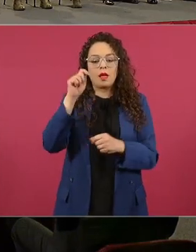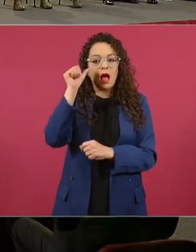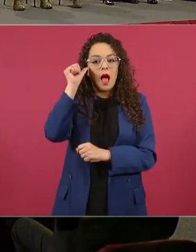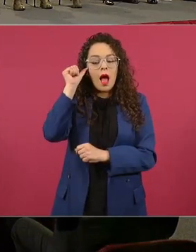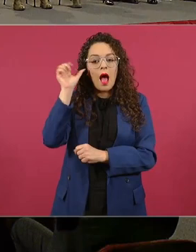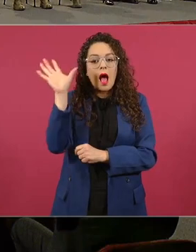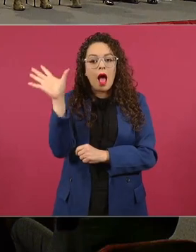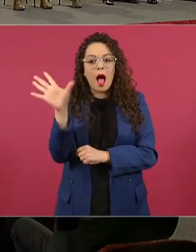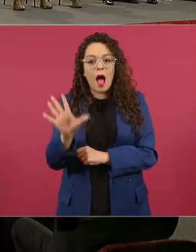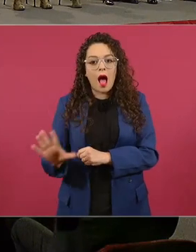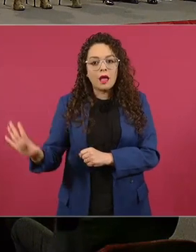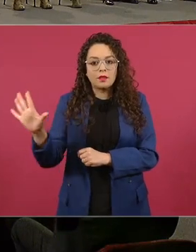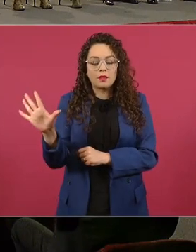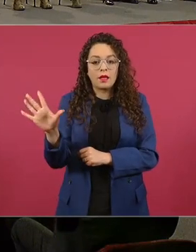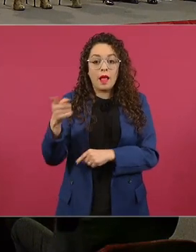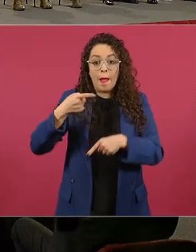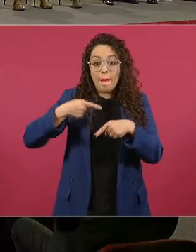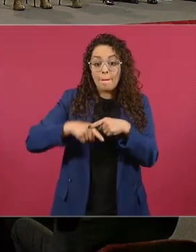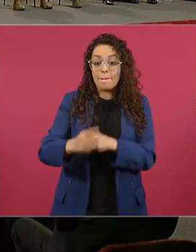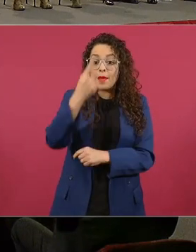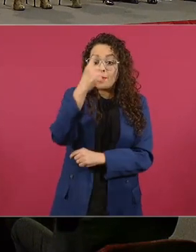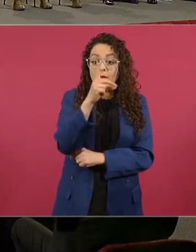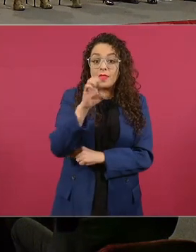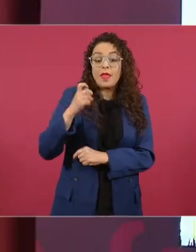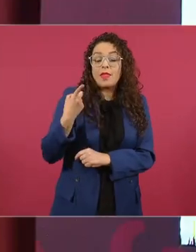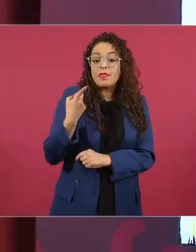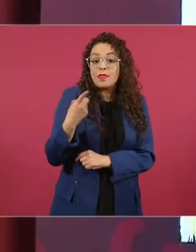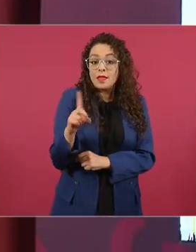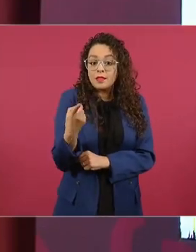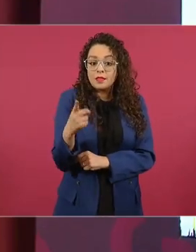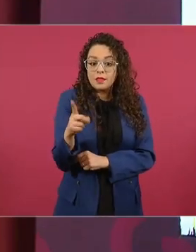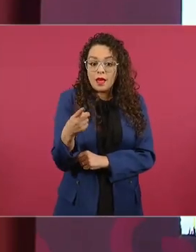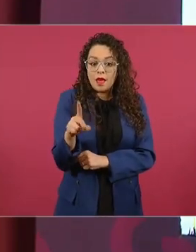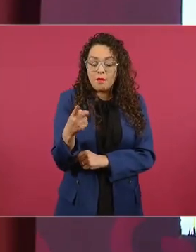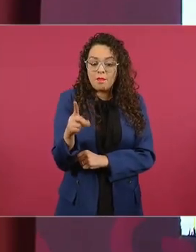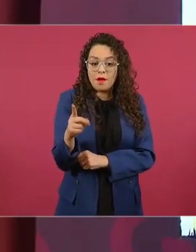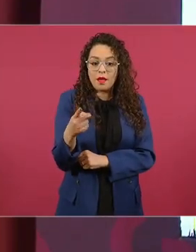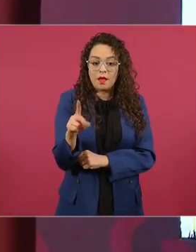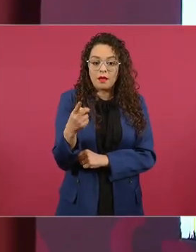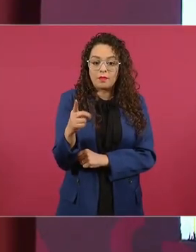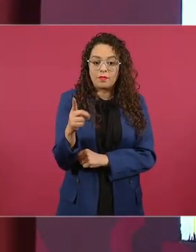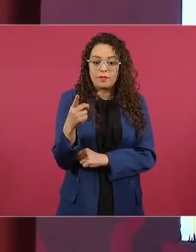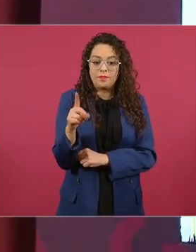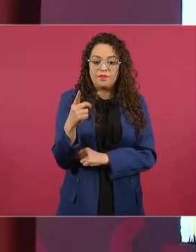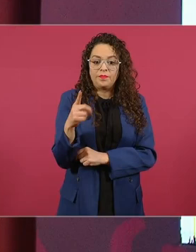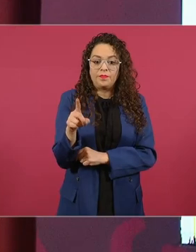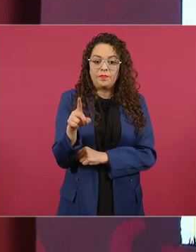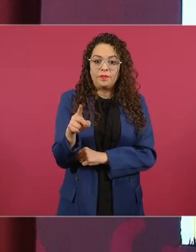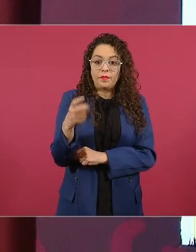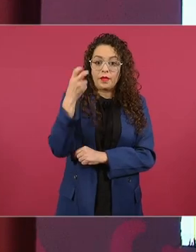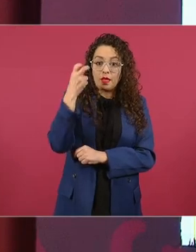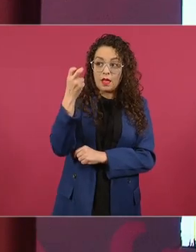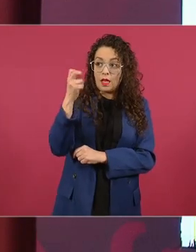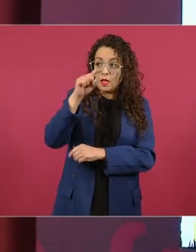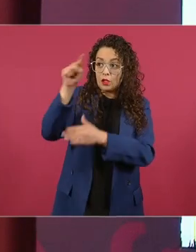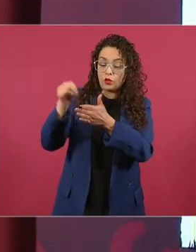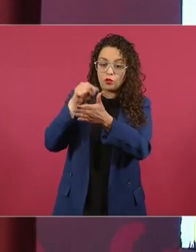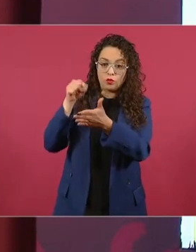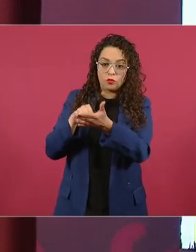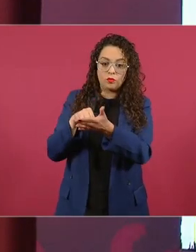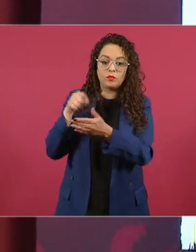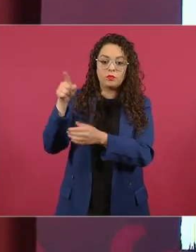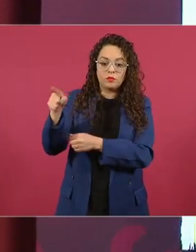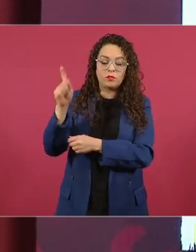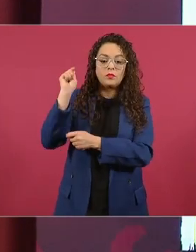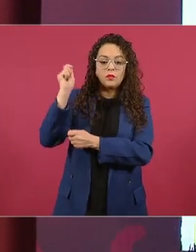primero de diciembre, se incluirán unidades procedentes de estos continentes cuyo número